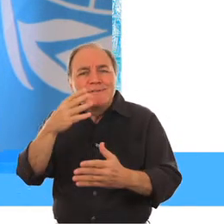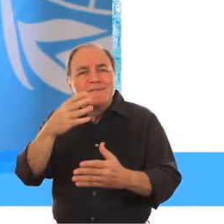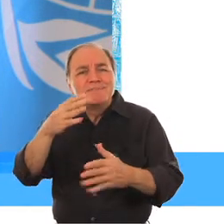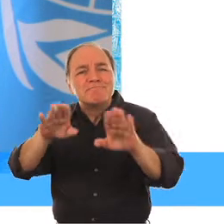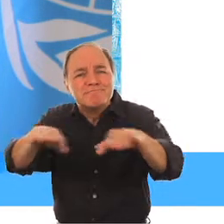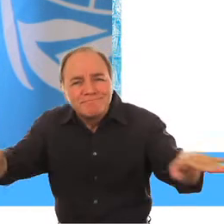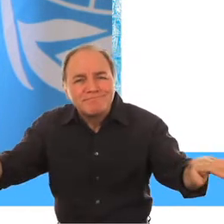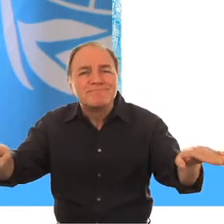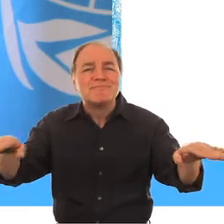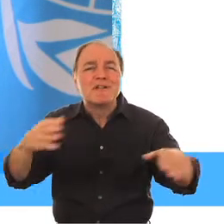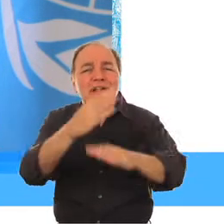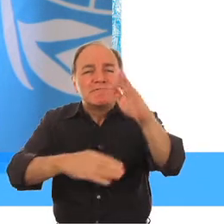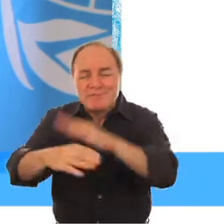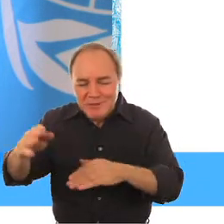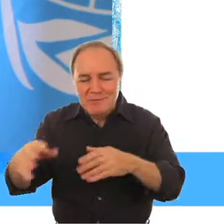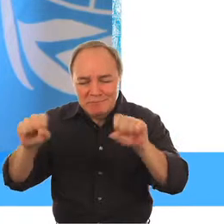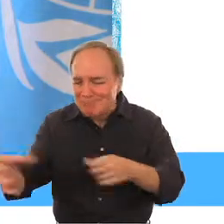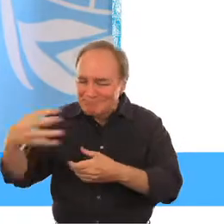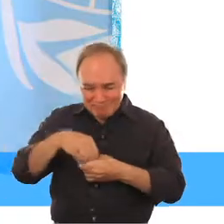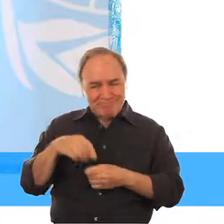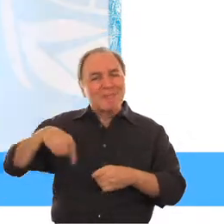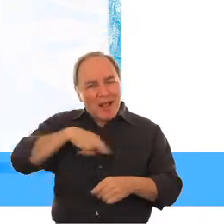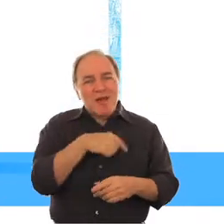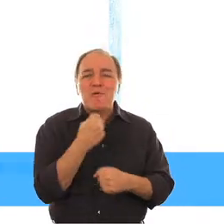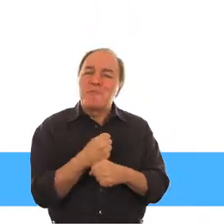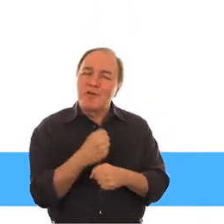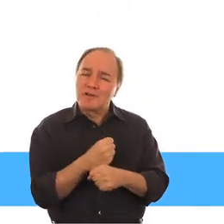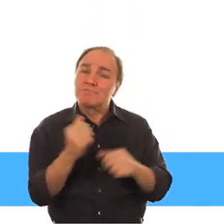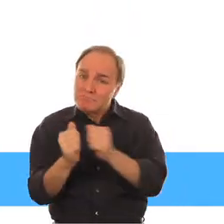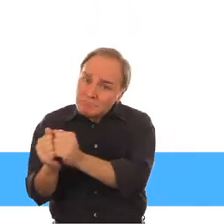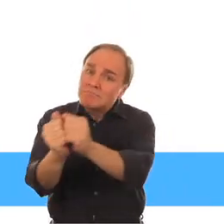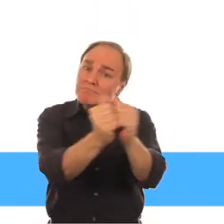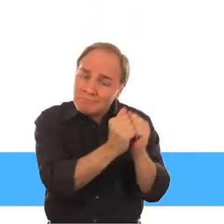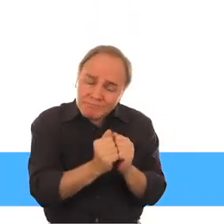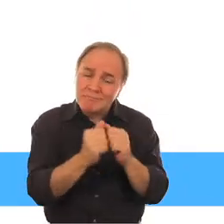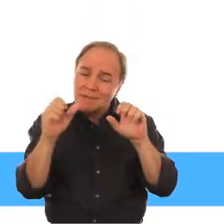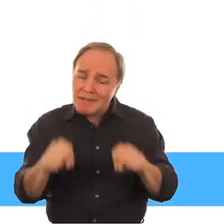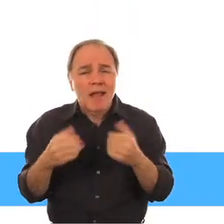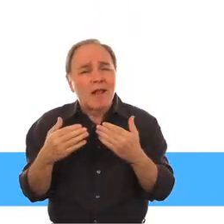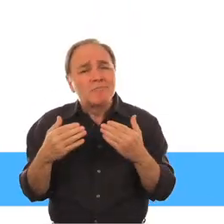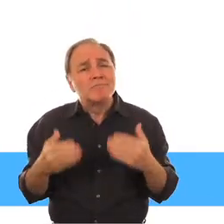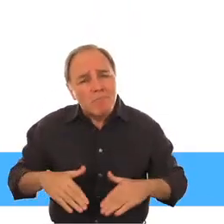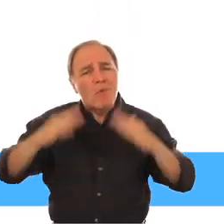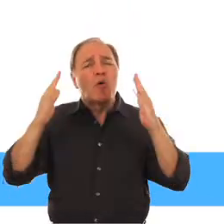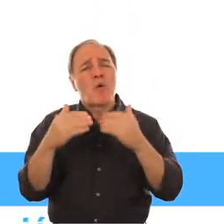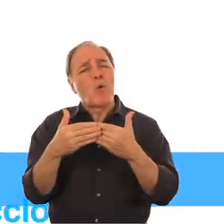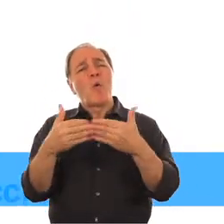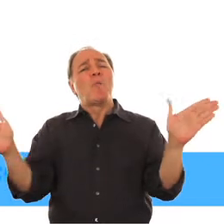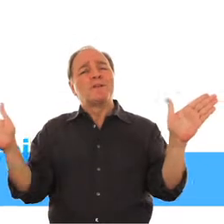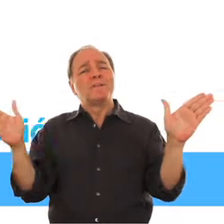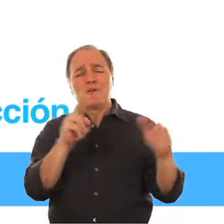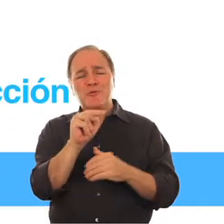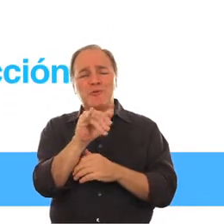construir un UNICEF y una sociedad más inclusivos Agradezco Gregory Director Víctor Pineda